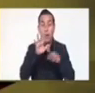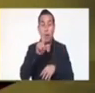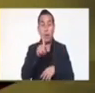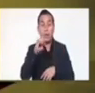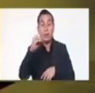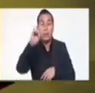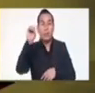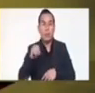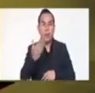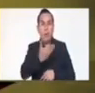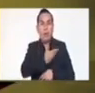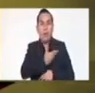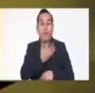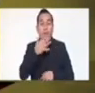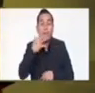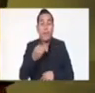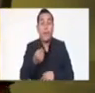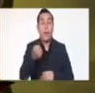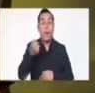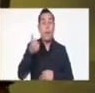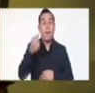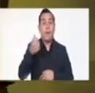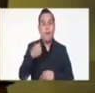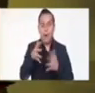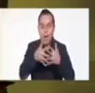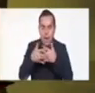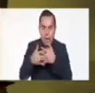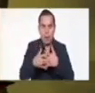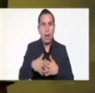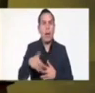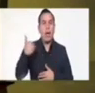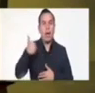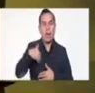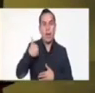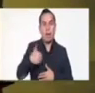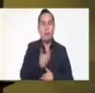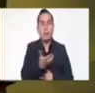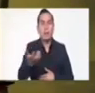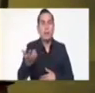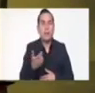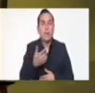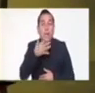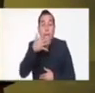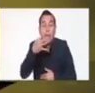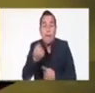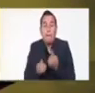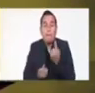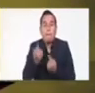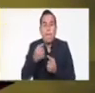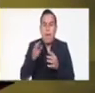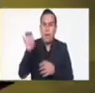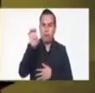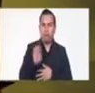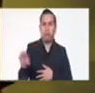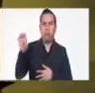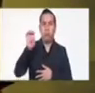culpables? Entonces, si las policías del mundo, de Estados Unidos, de Canadá, de cualquier otro país, del primer mundo, de Europa,